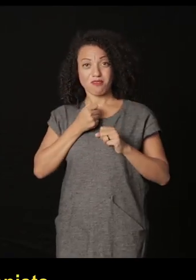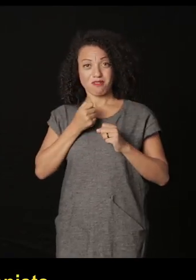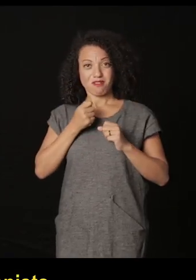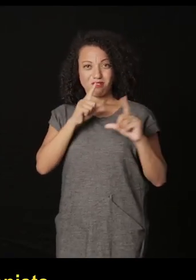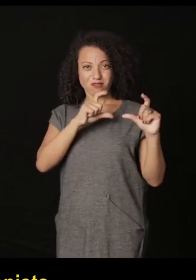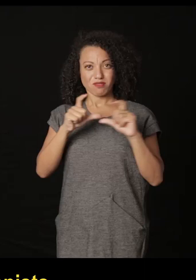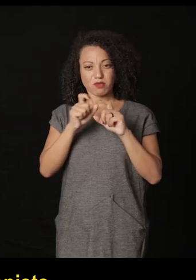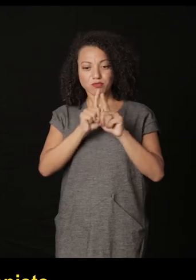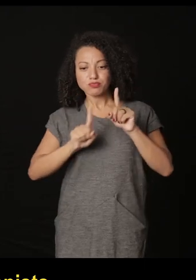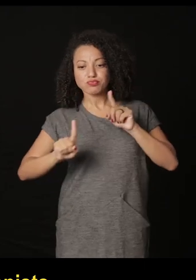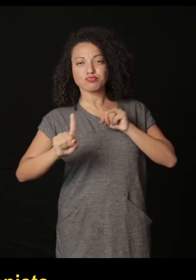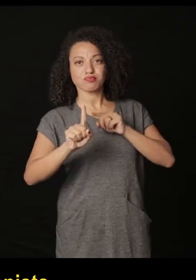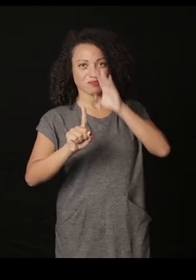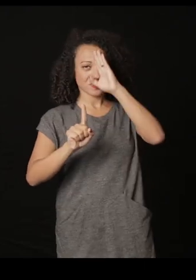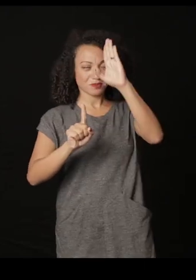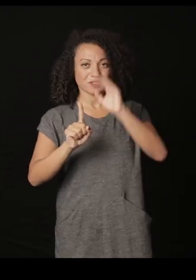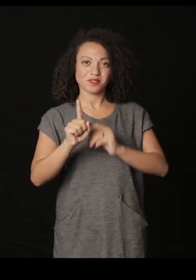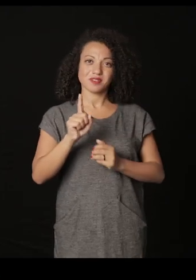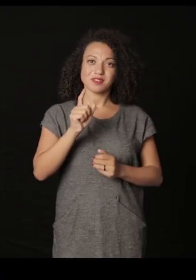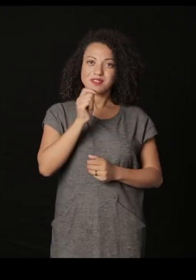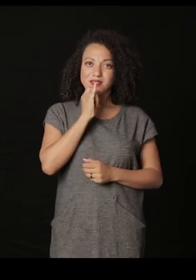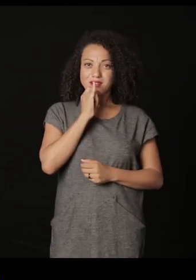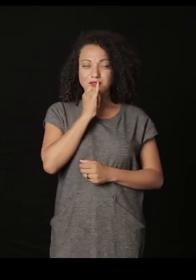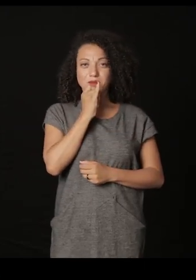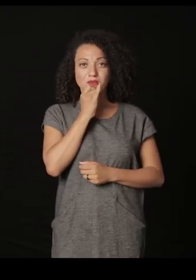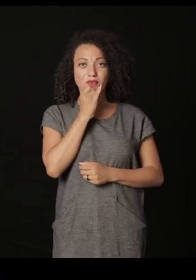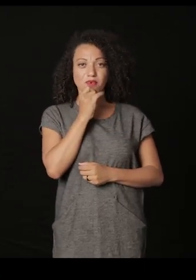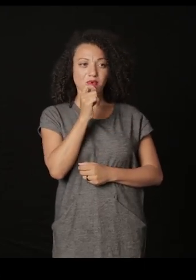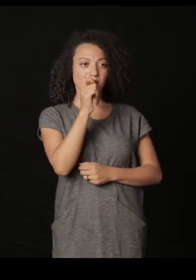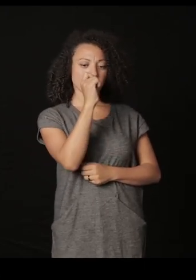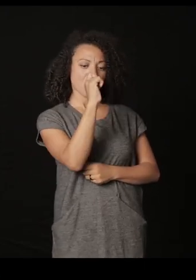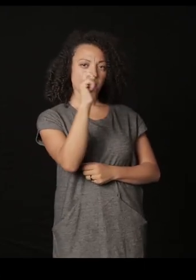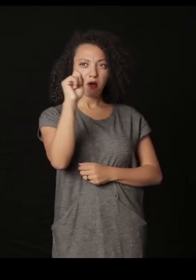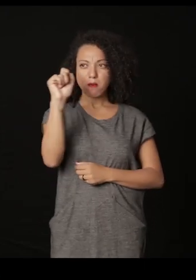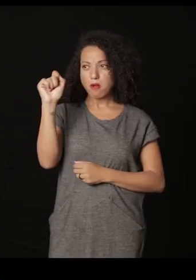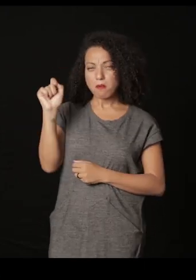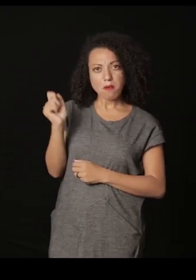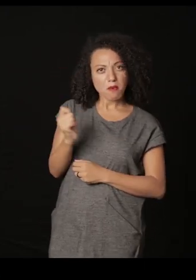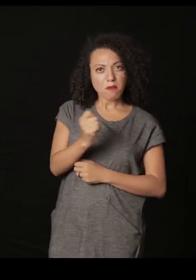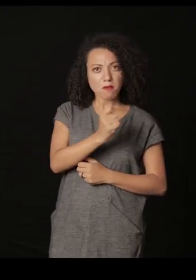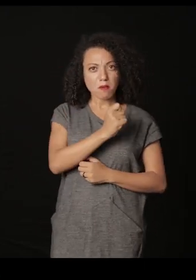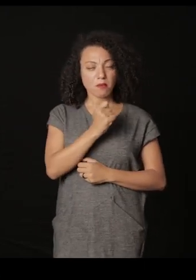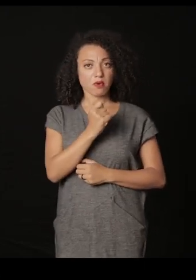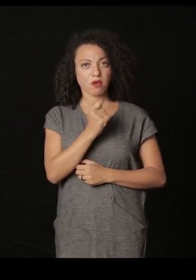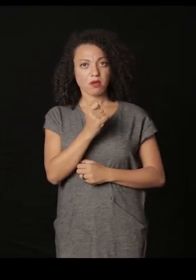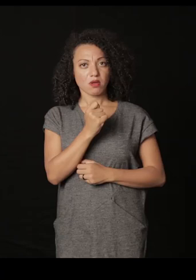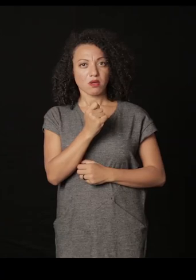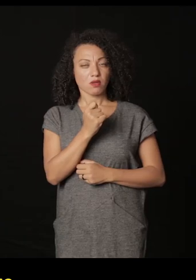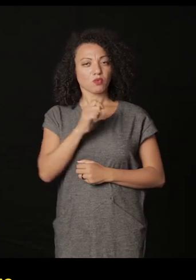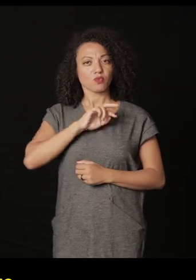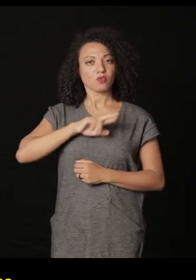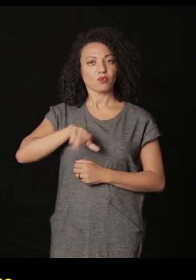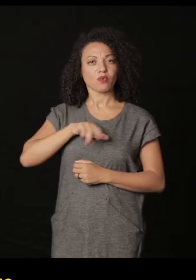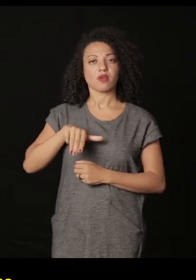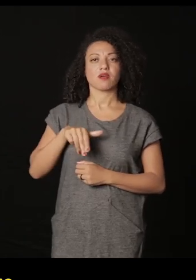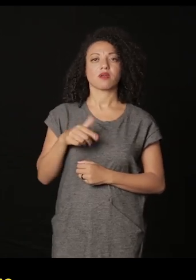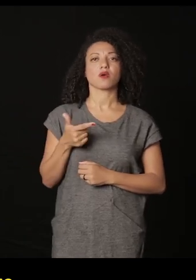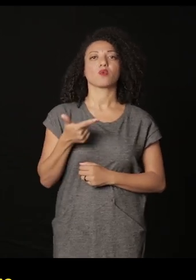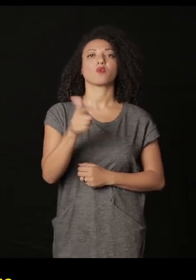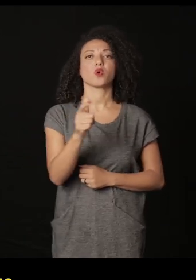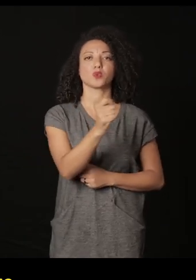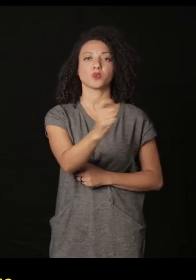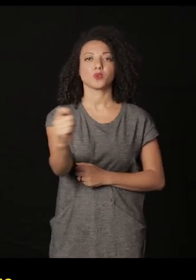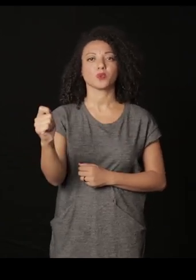colocaba, él, como protagonista de la imagen. Es una origen del selfie, el olor de él era un olor de él en el local, no tenía el